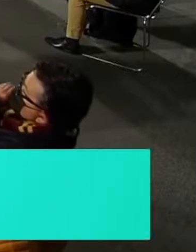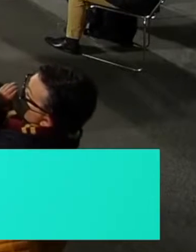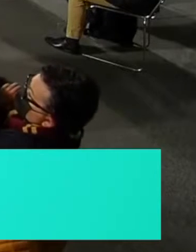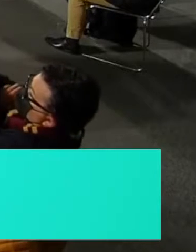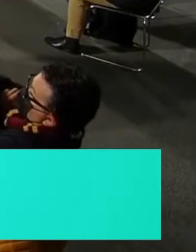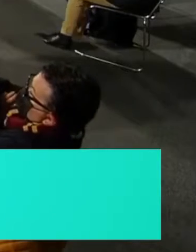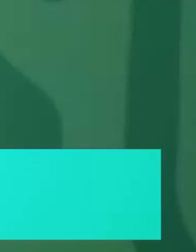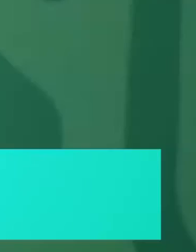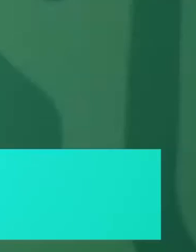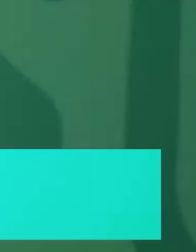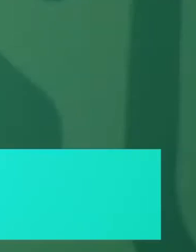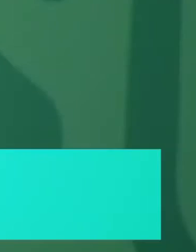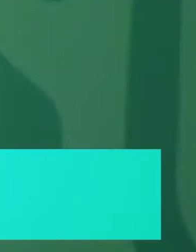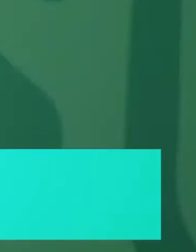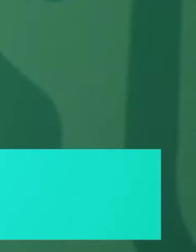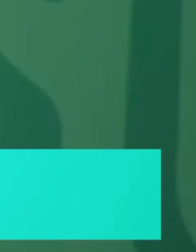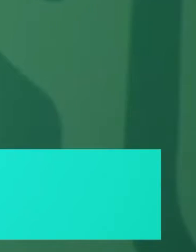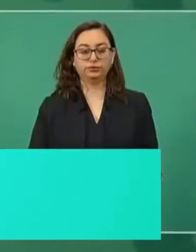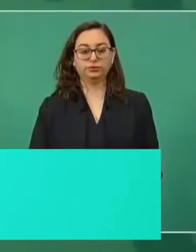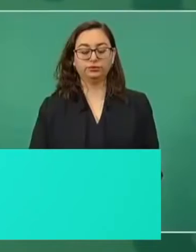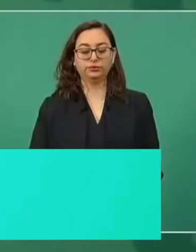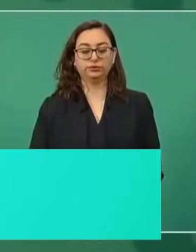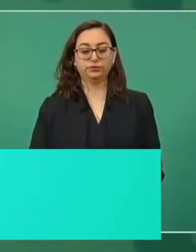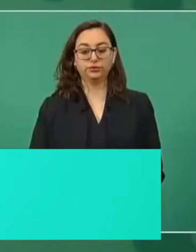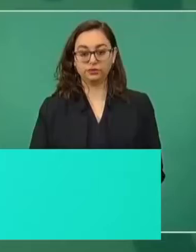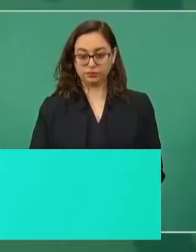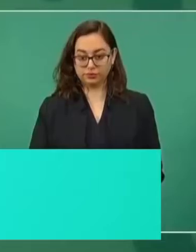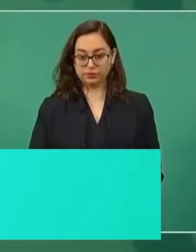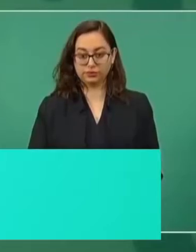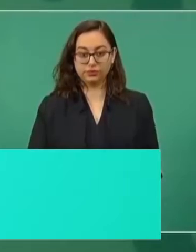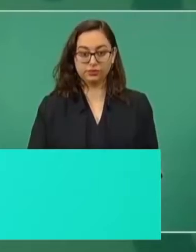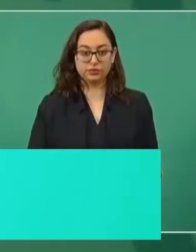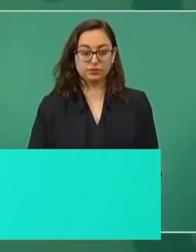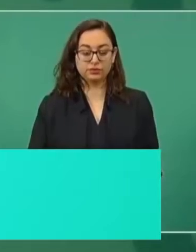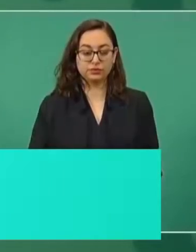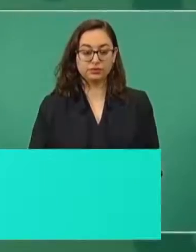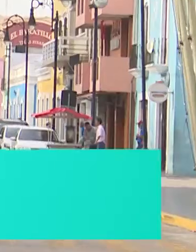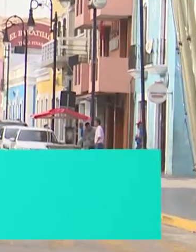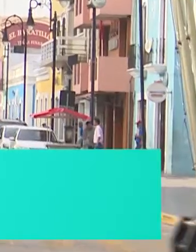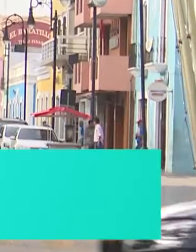en Villahermosa, Tabasco, el jueves de esta semana.